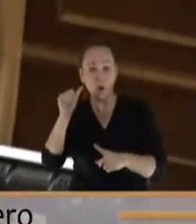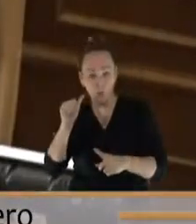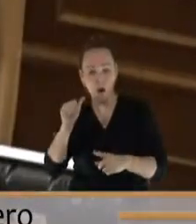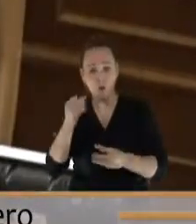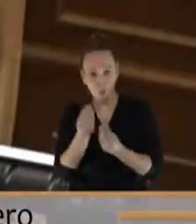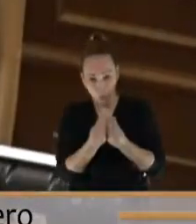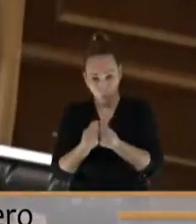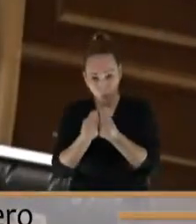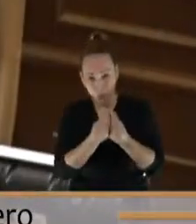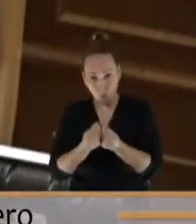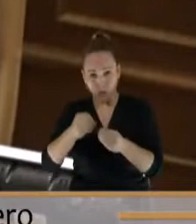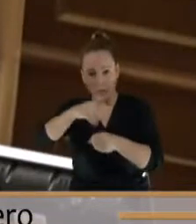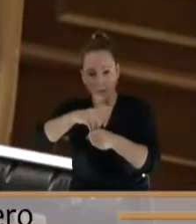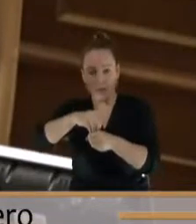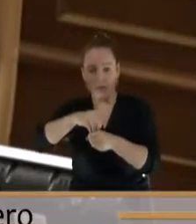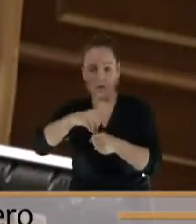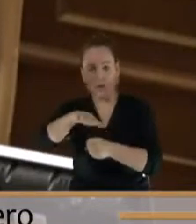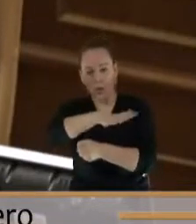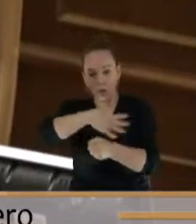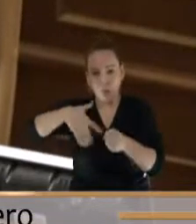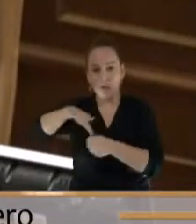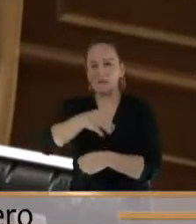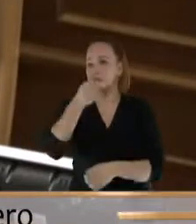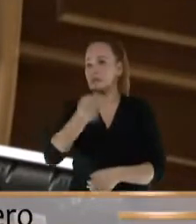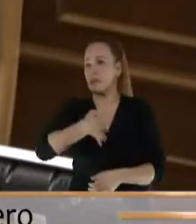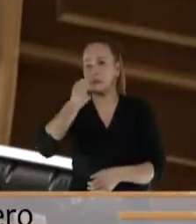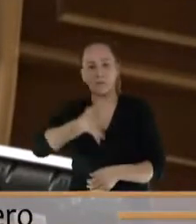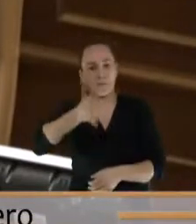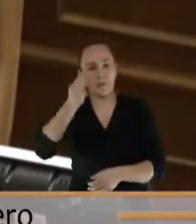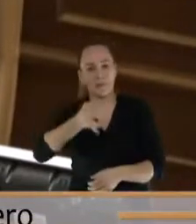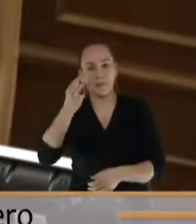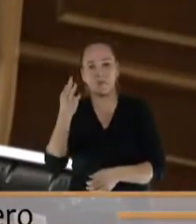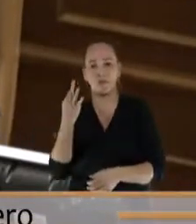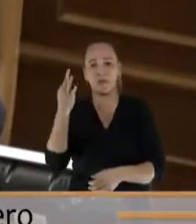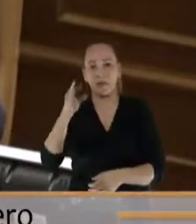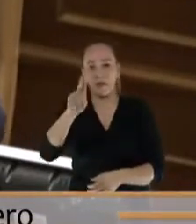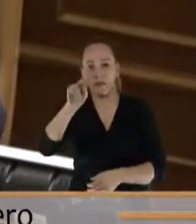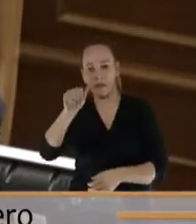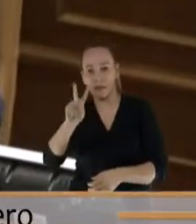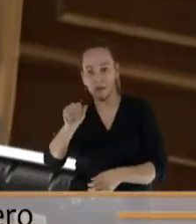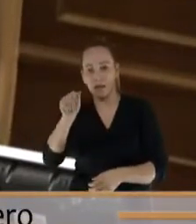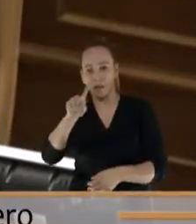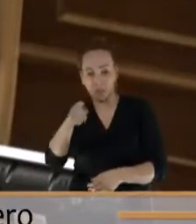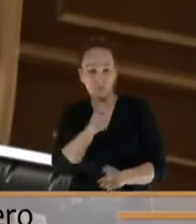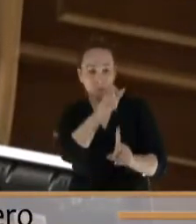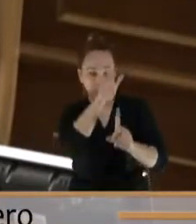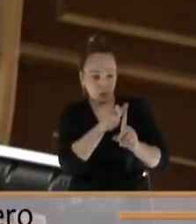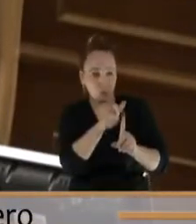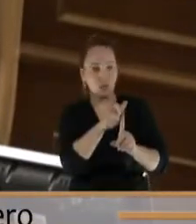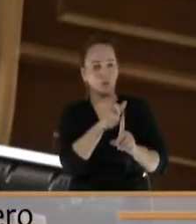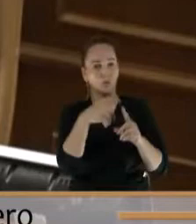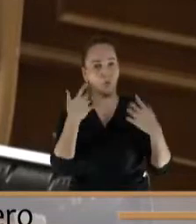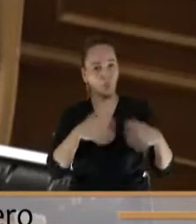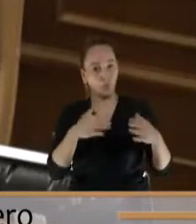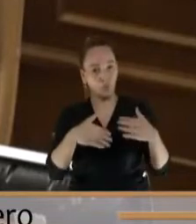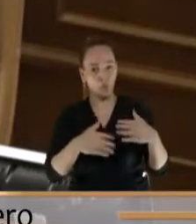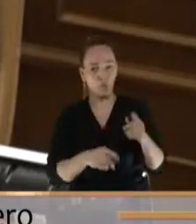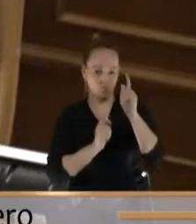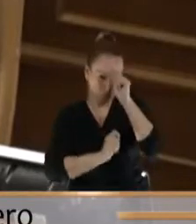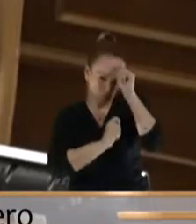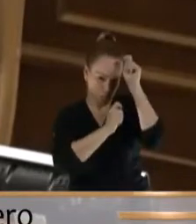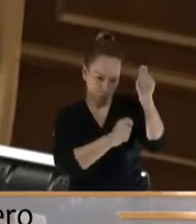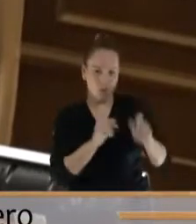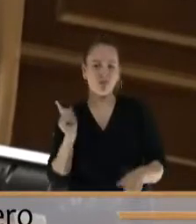siempre elegían al señor Navas porque era un hombre honrado trabajador y él murió de 80 años siendo